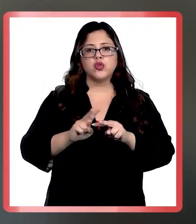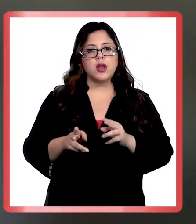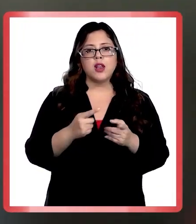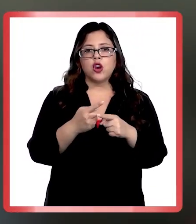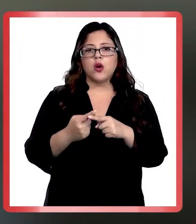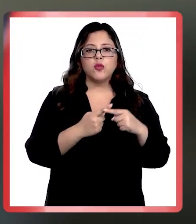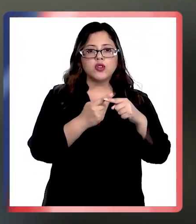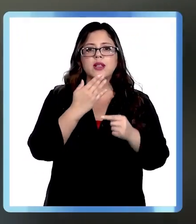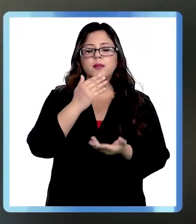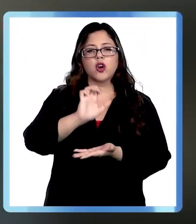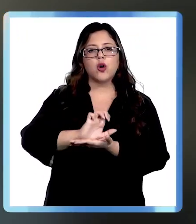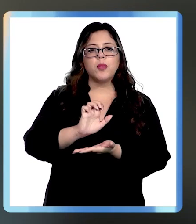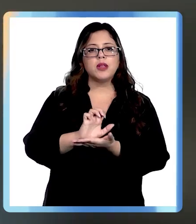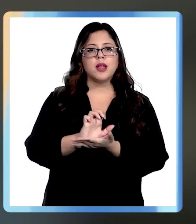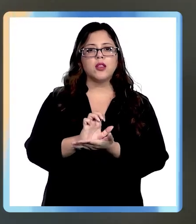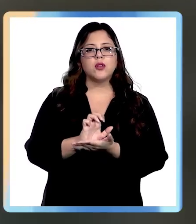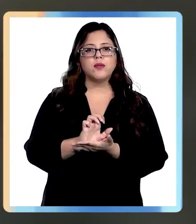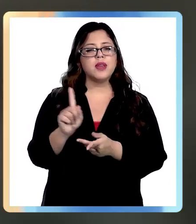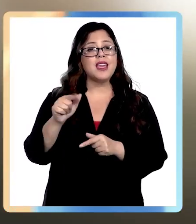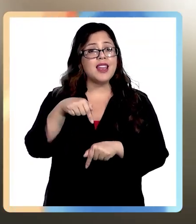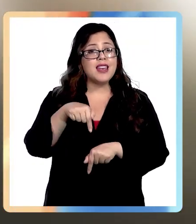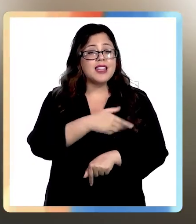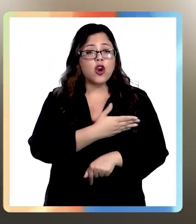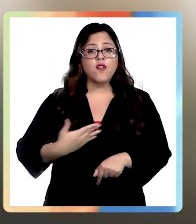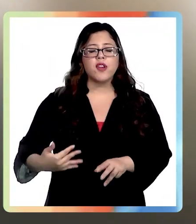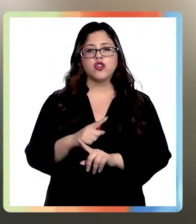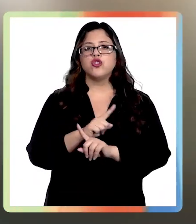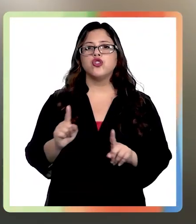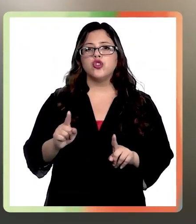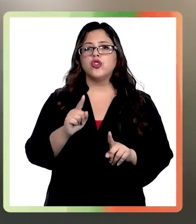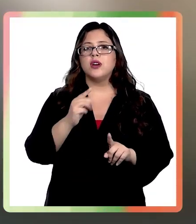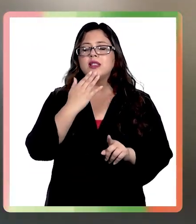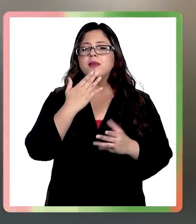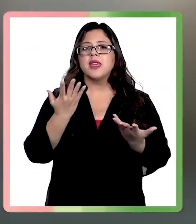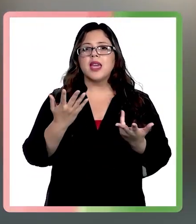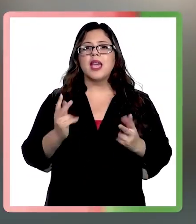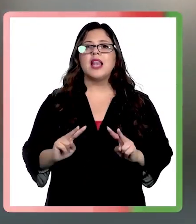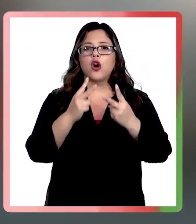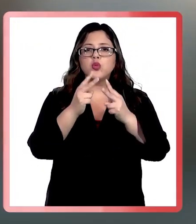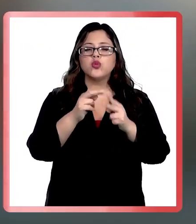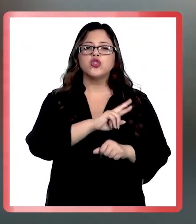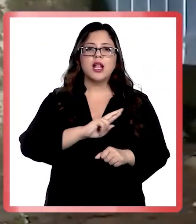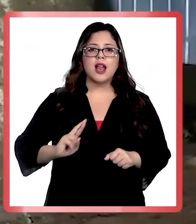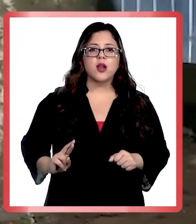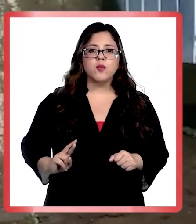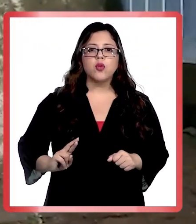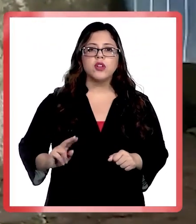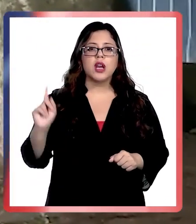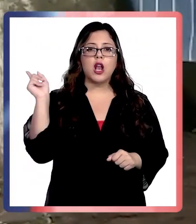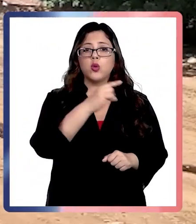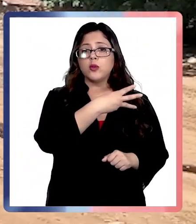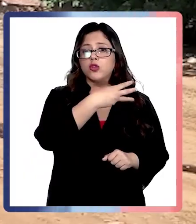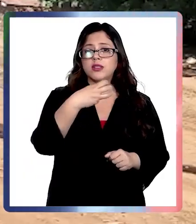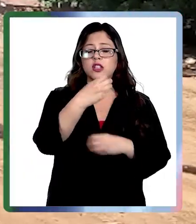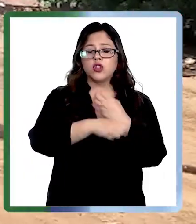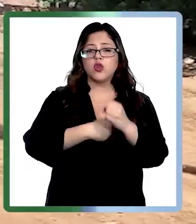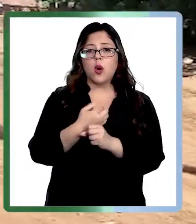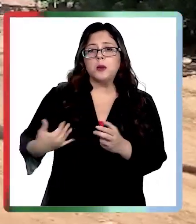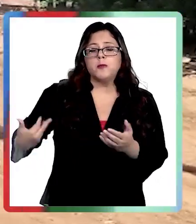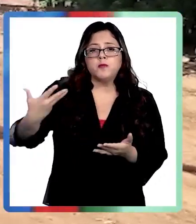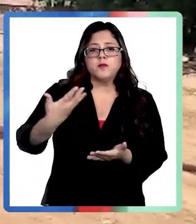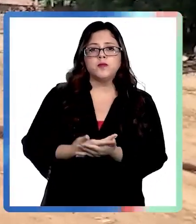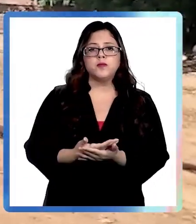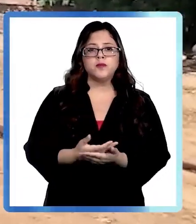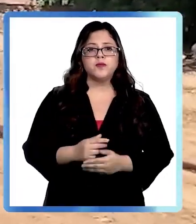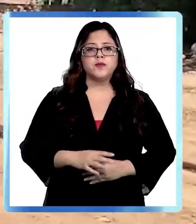Estado, no en este gobierno, sino en la construcción de la República en los últimos 200 años. Incluso hay